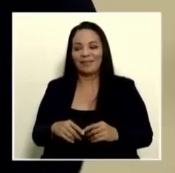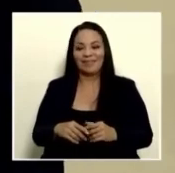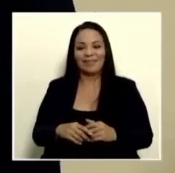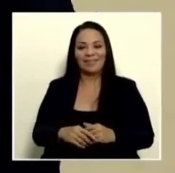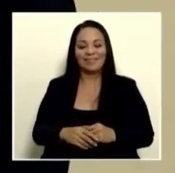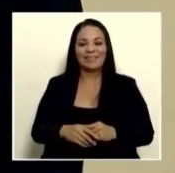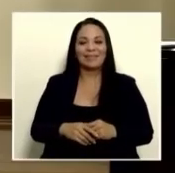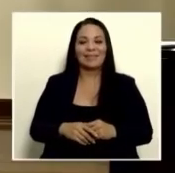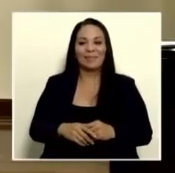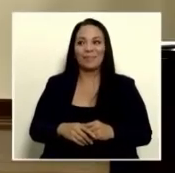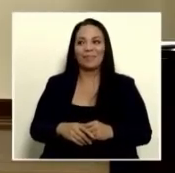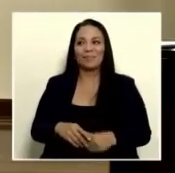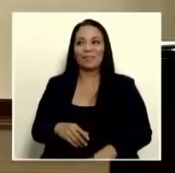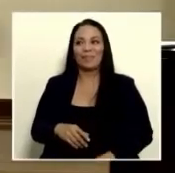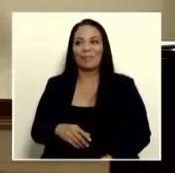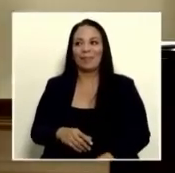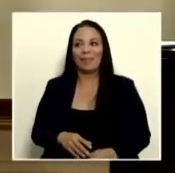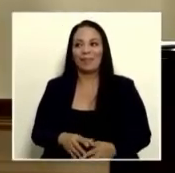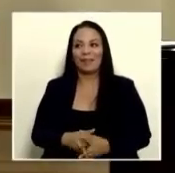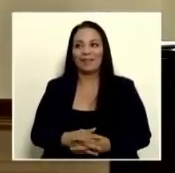no te acuerdo don nogui